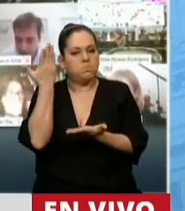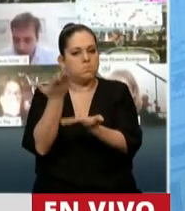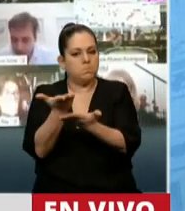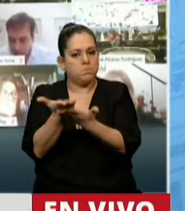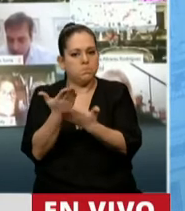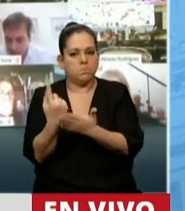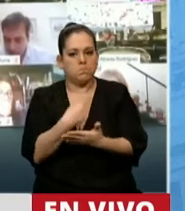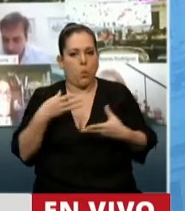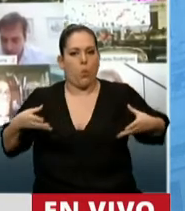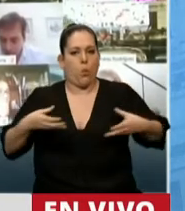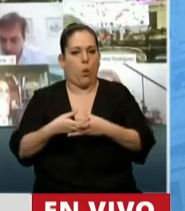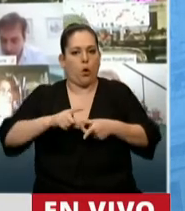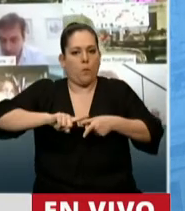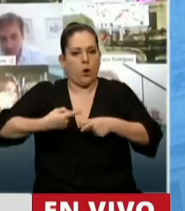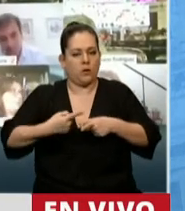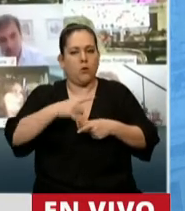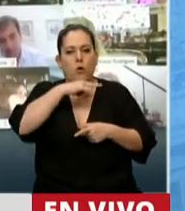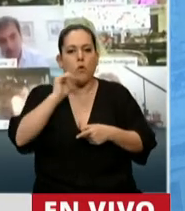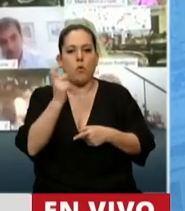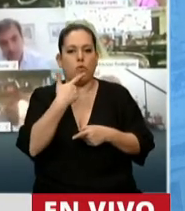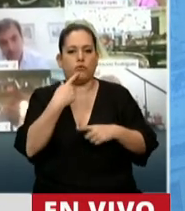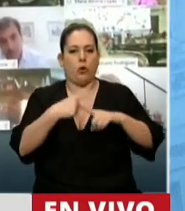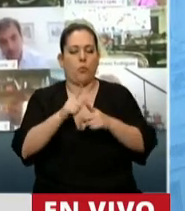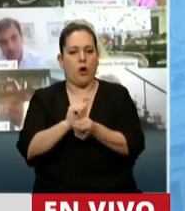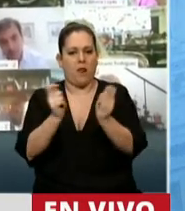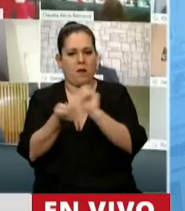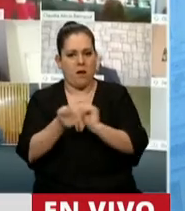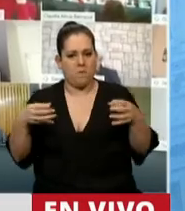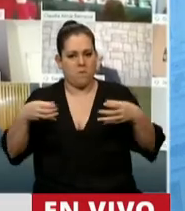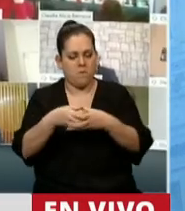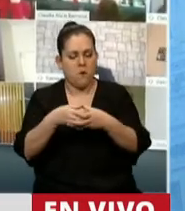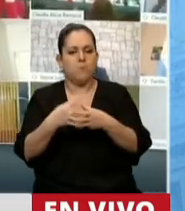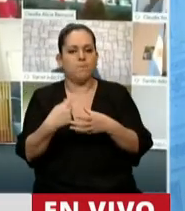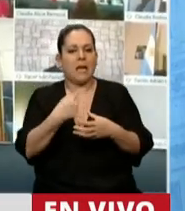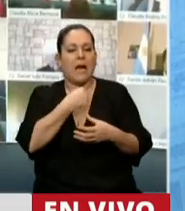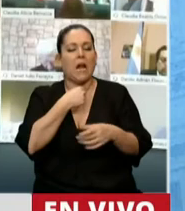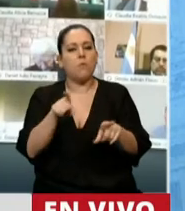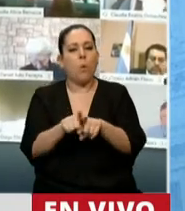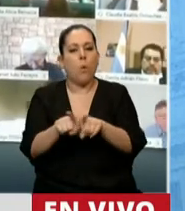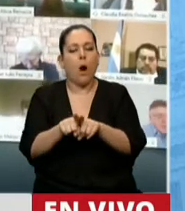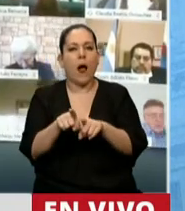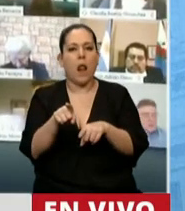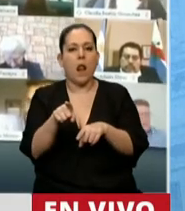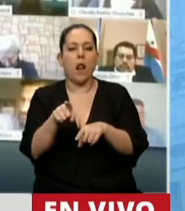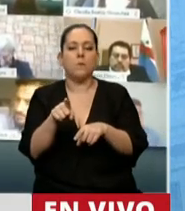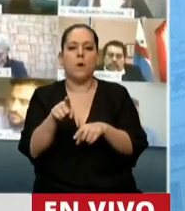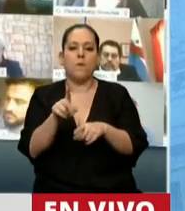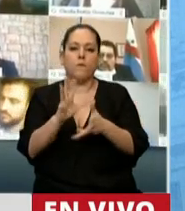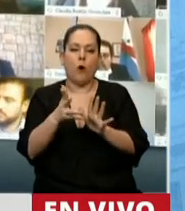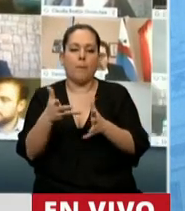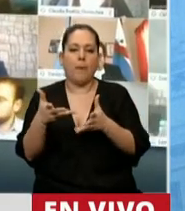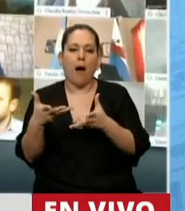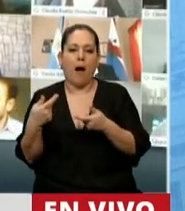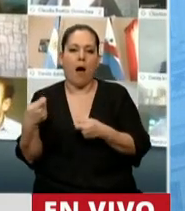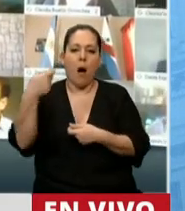bloque político de Juntos por el Cambio, como interbloque, fue la necesidad de compensar justamente o de complementar